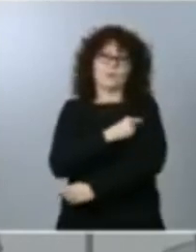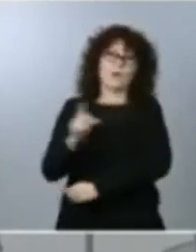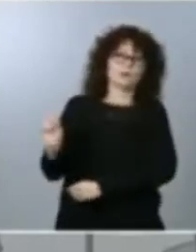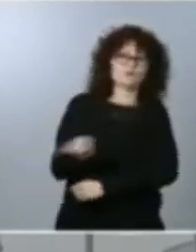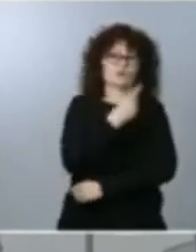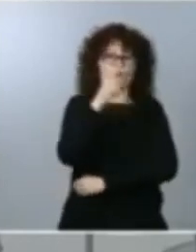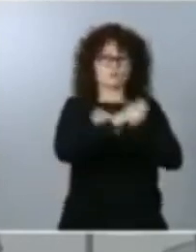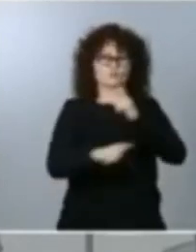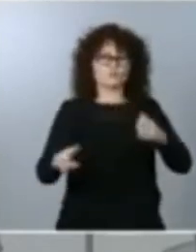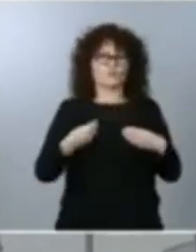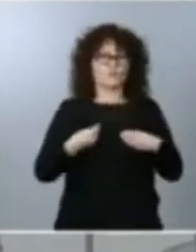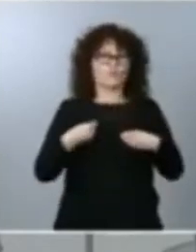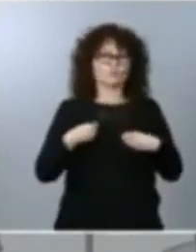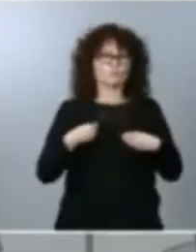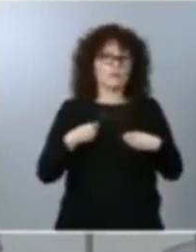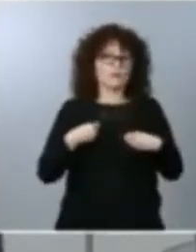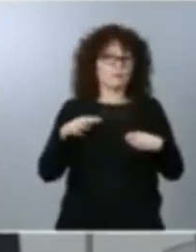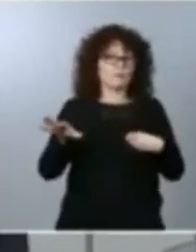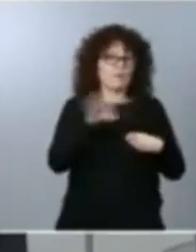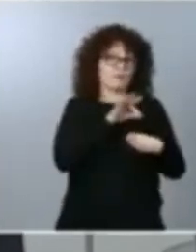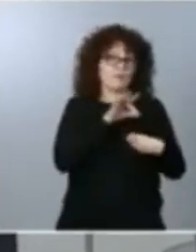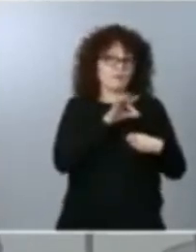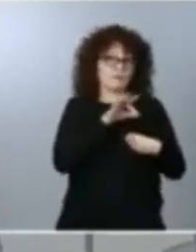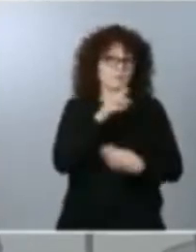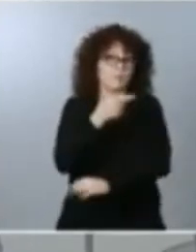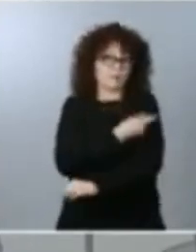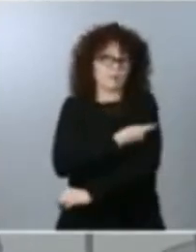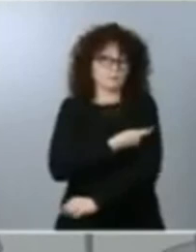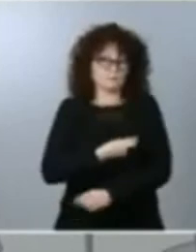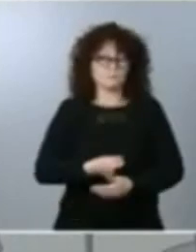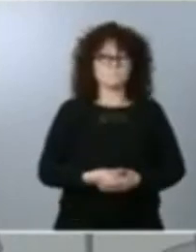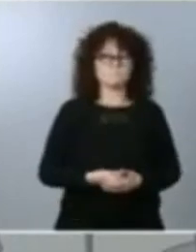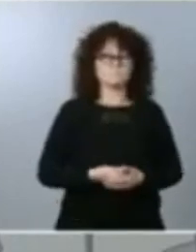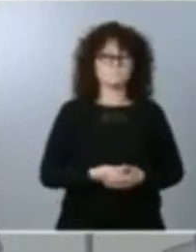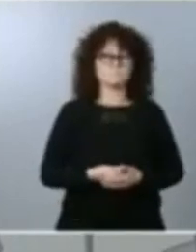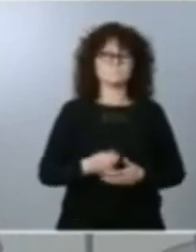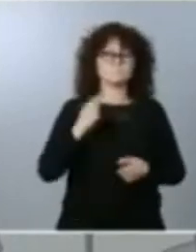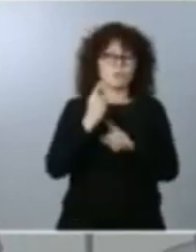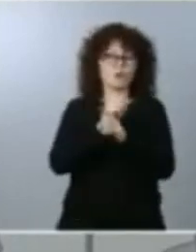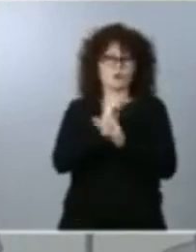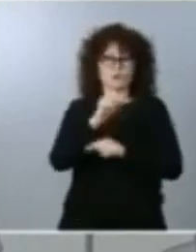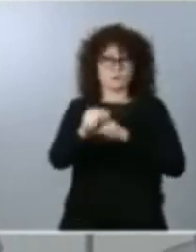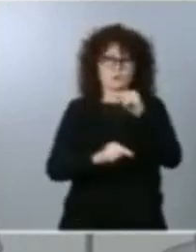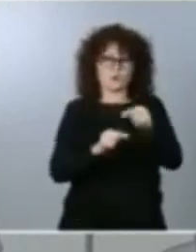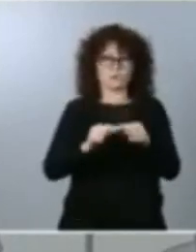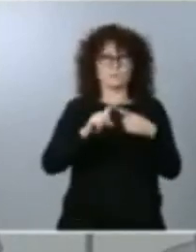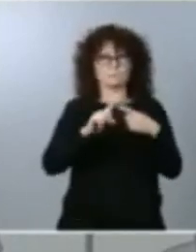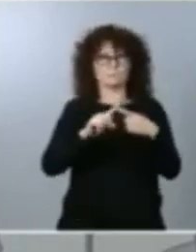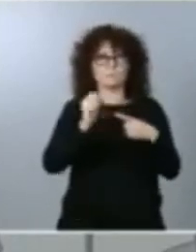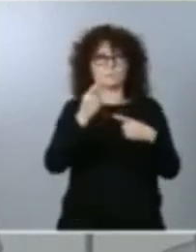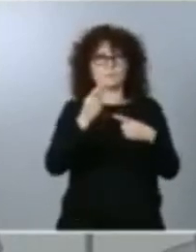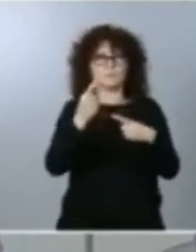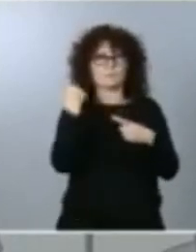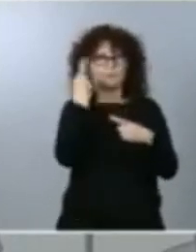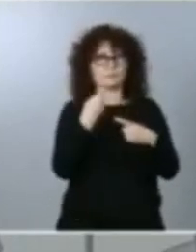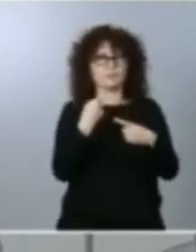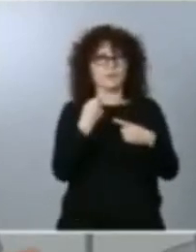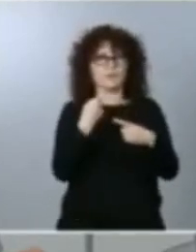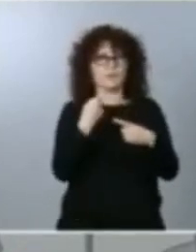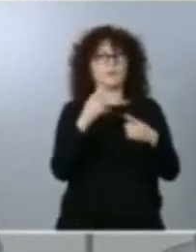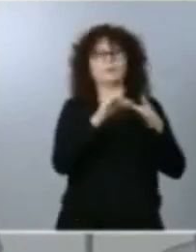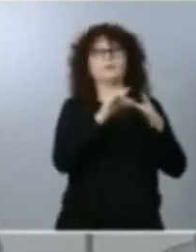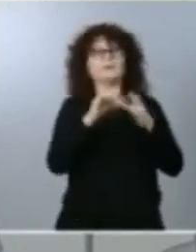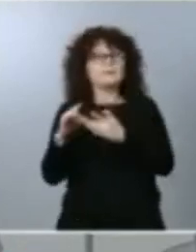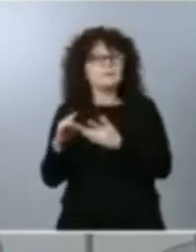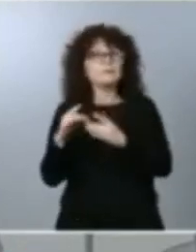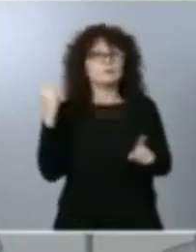decidan vacunarse del COVID sobre la primera de las preguntas que me parece que el líder de la oposición vaya a un sitio u otro pues que